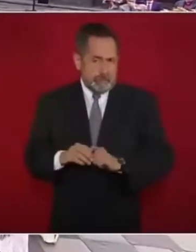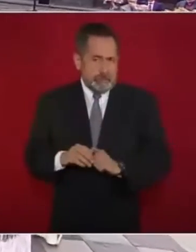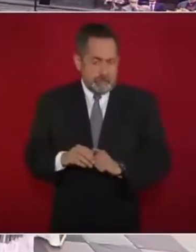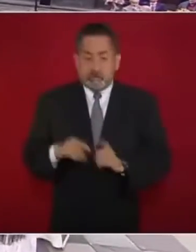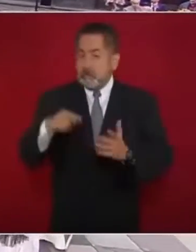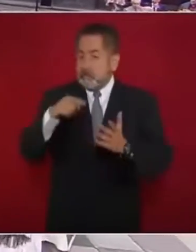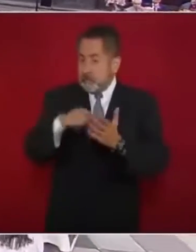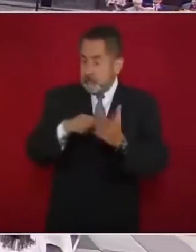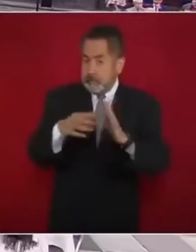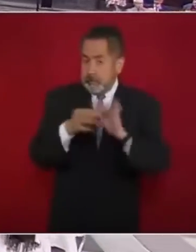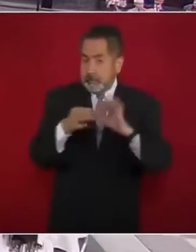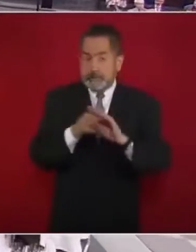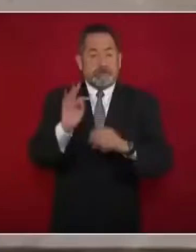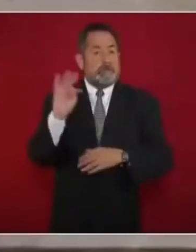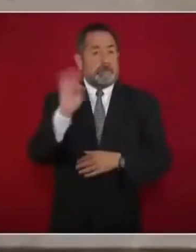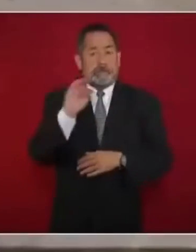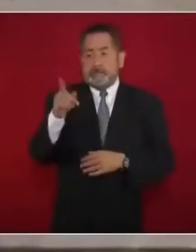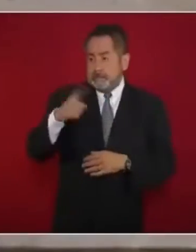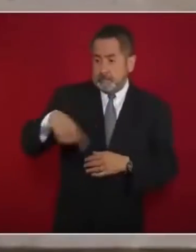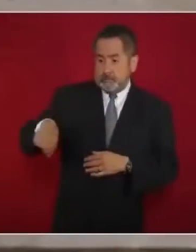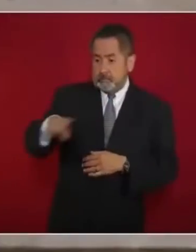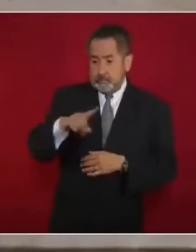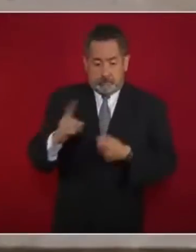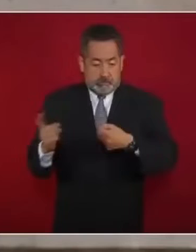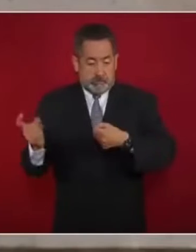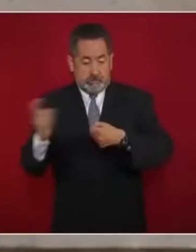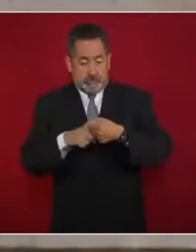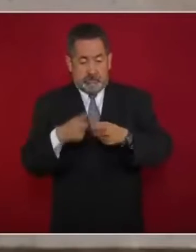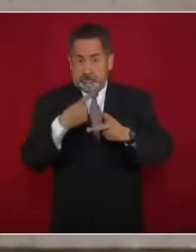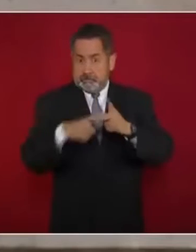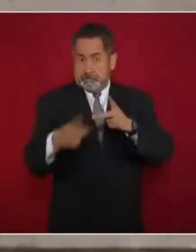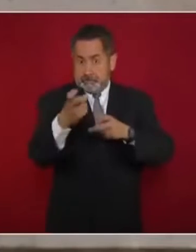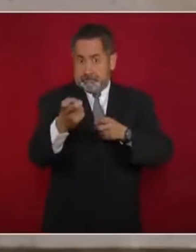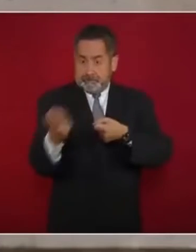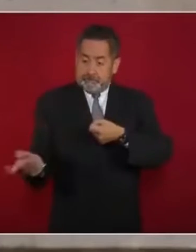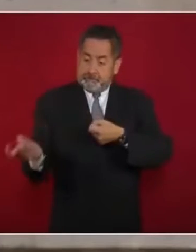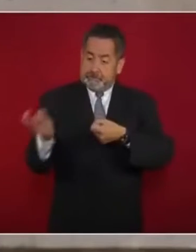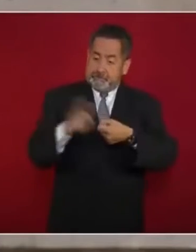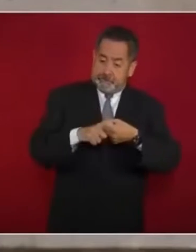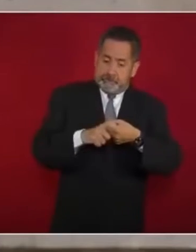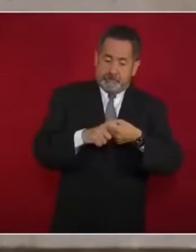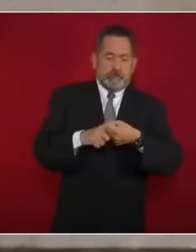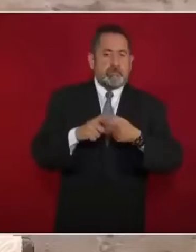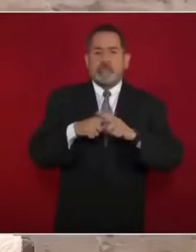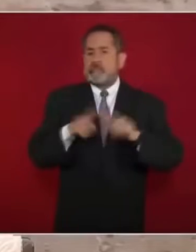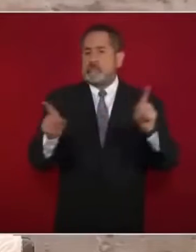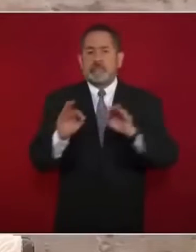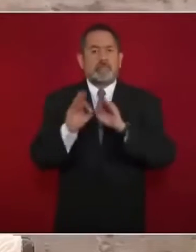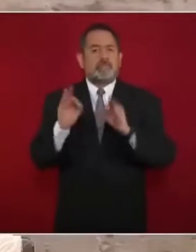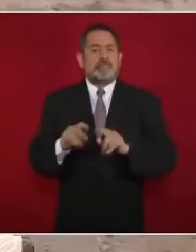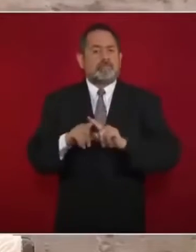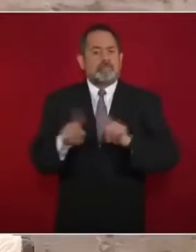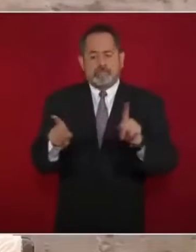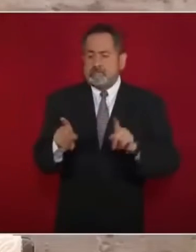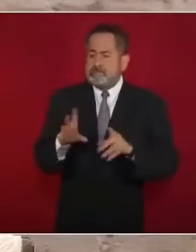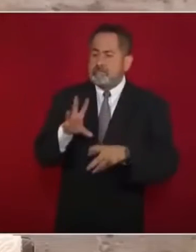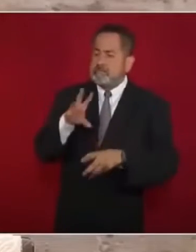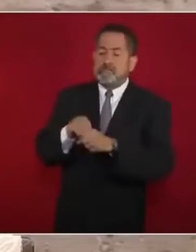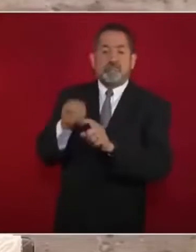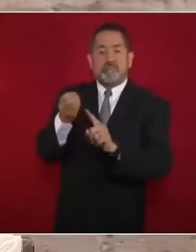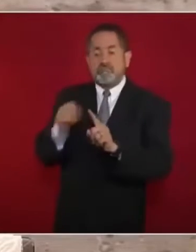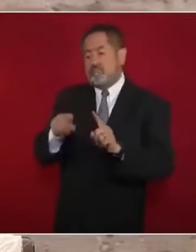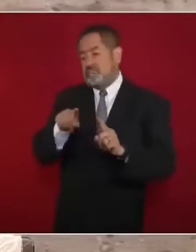estableció que quienes ingresaran a partir de ese año entrarían en el esquema de manera